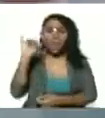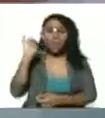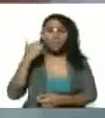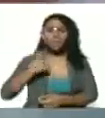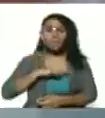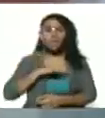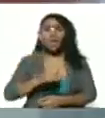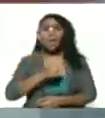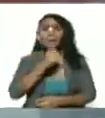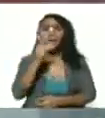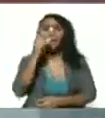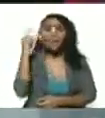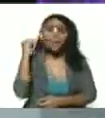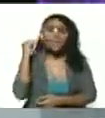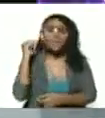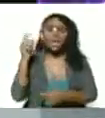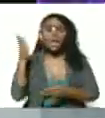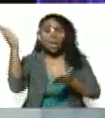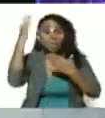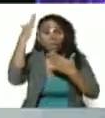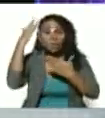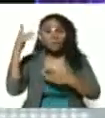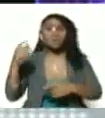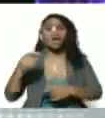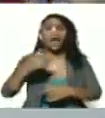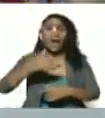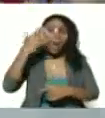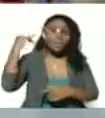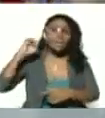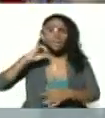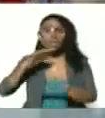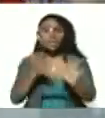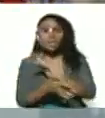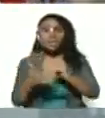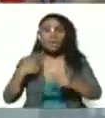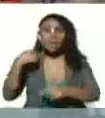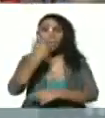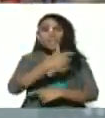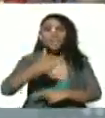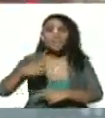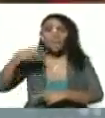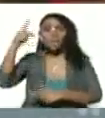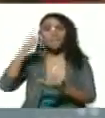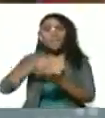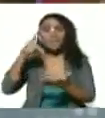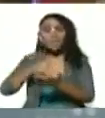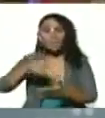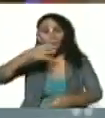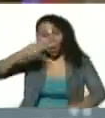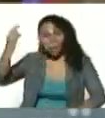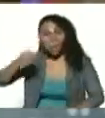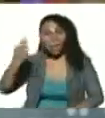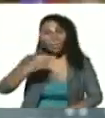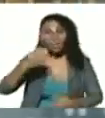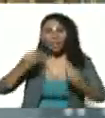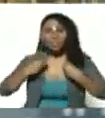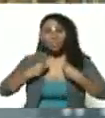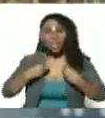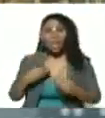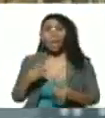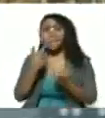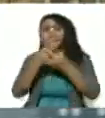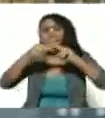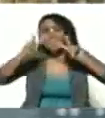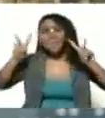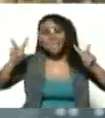abuelos y abuelas indígenas, aborígenes. Los habitantes originales que vivían en paz